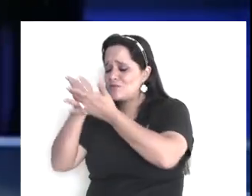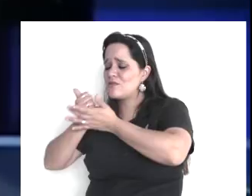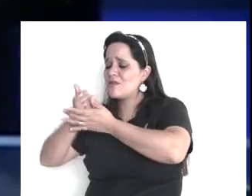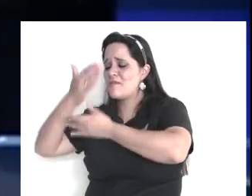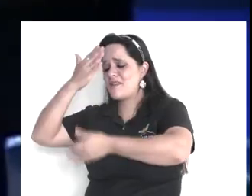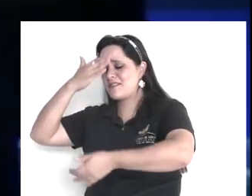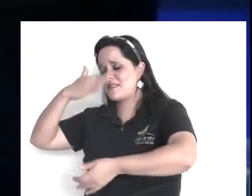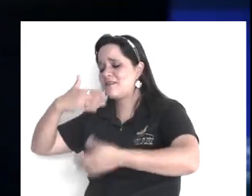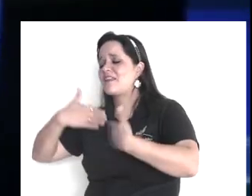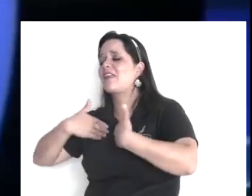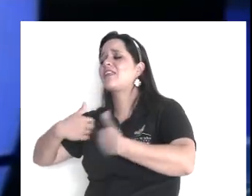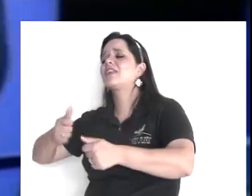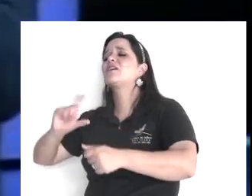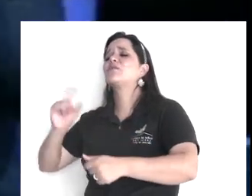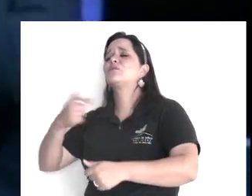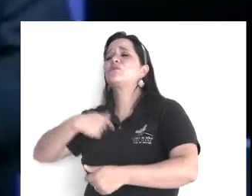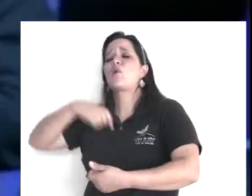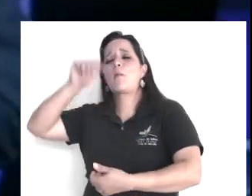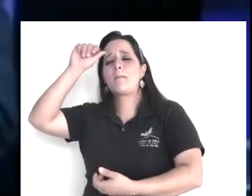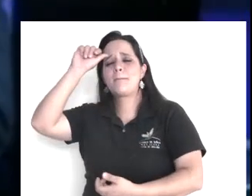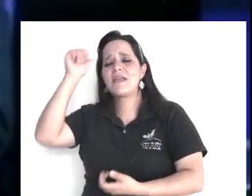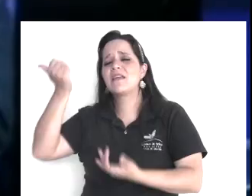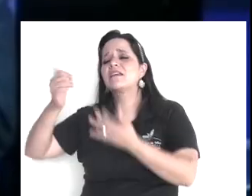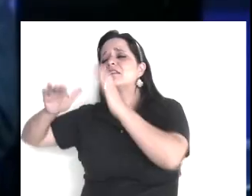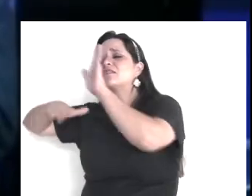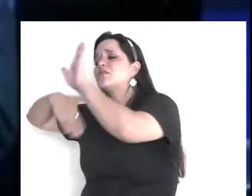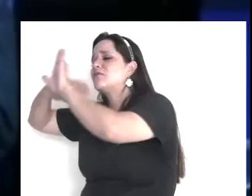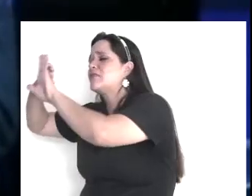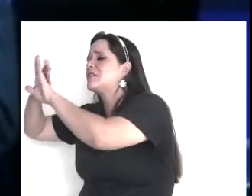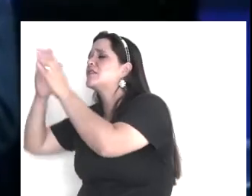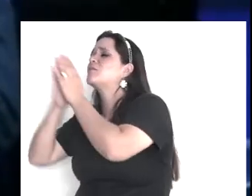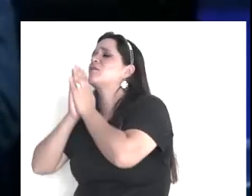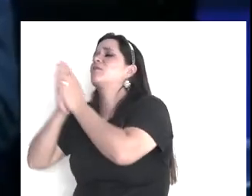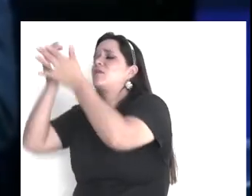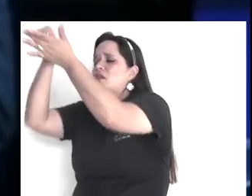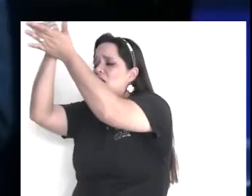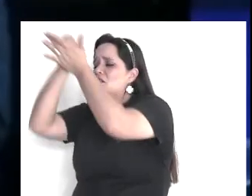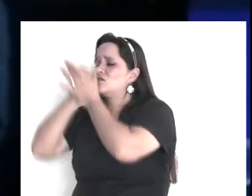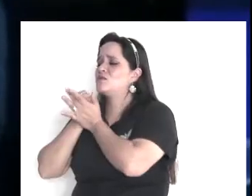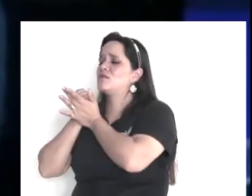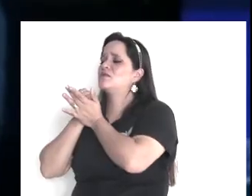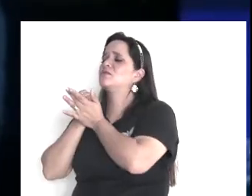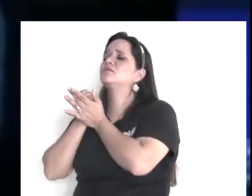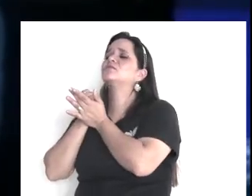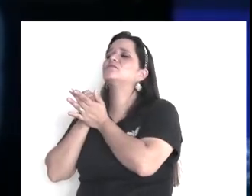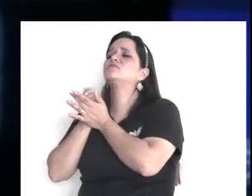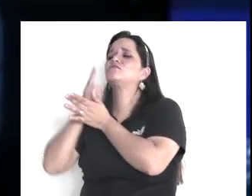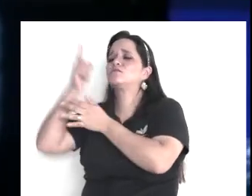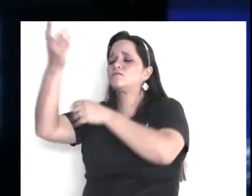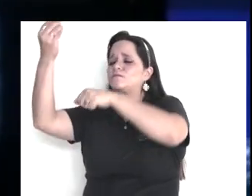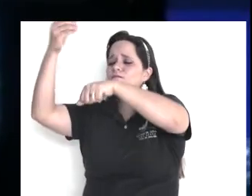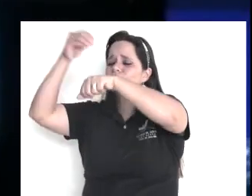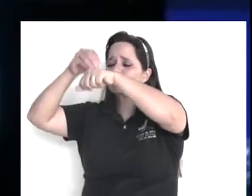señor, pon esto, bien fuerte, en nuestras conciencias, en nuestros corazones, eso nos va a evitar,